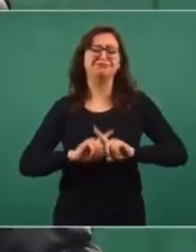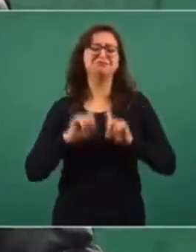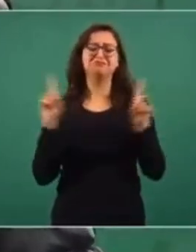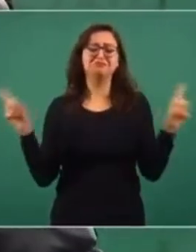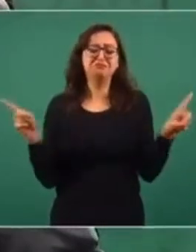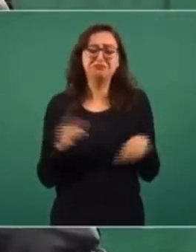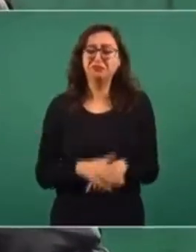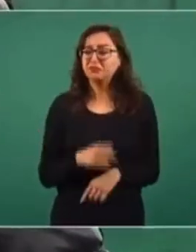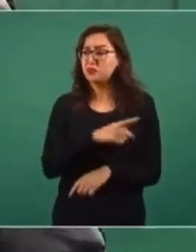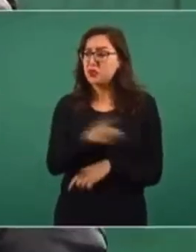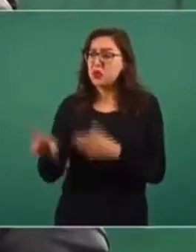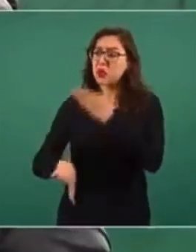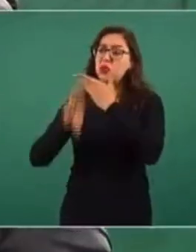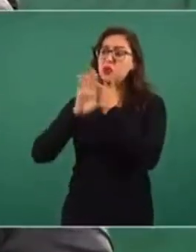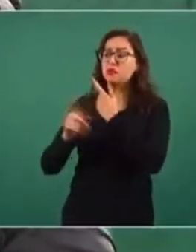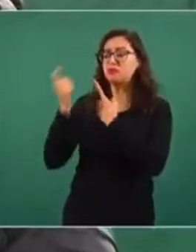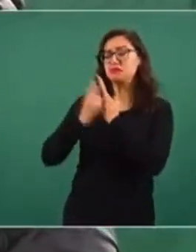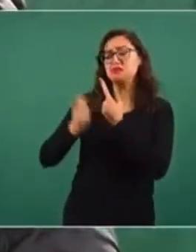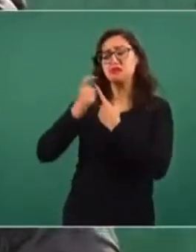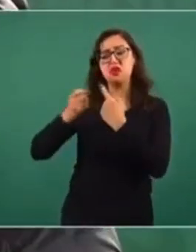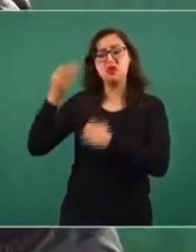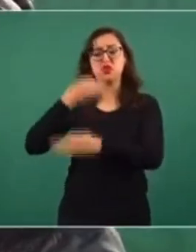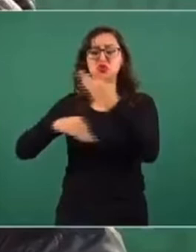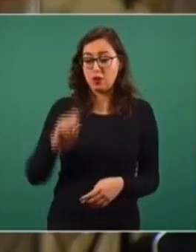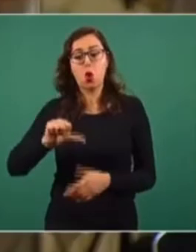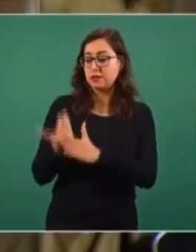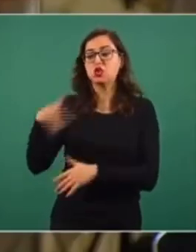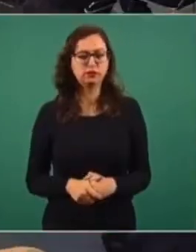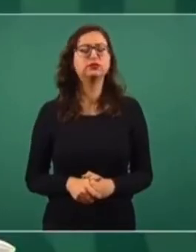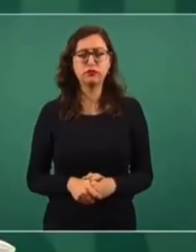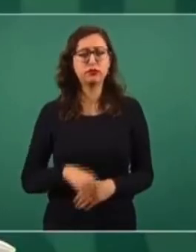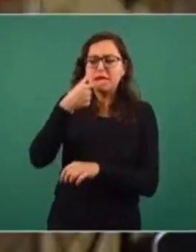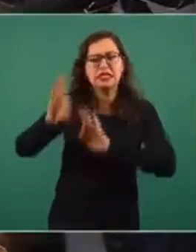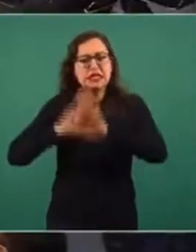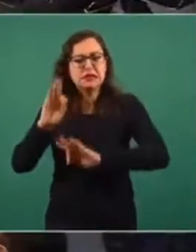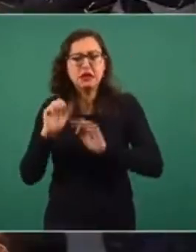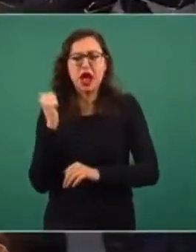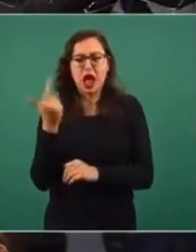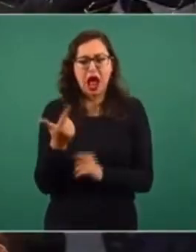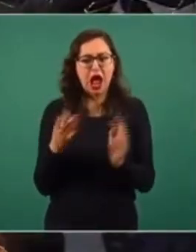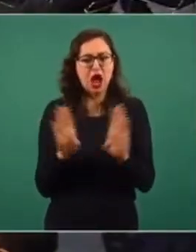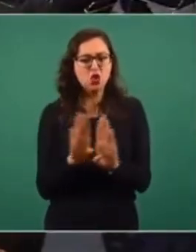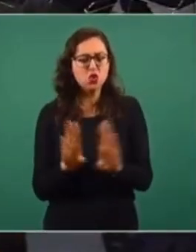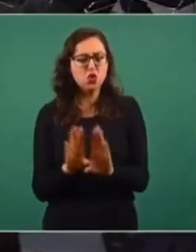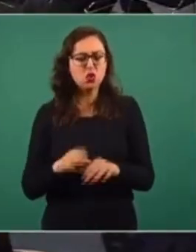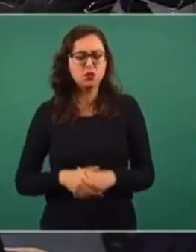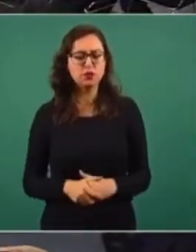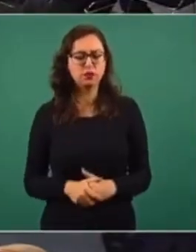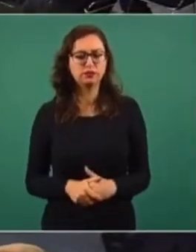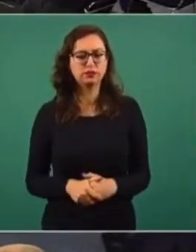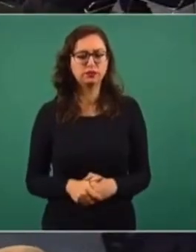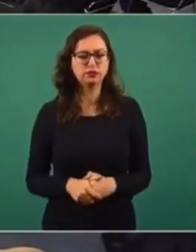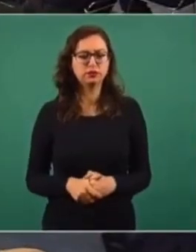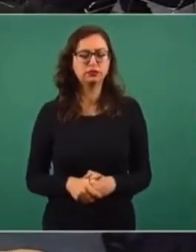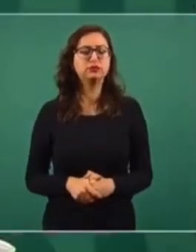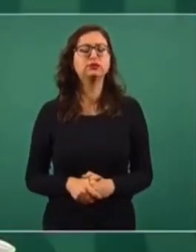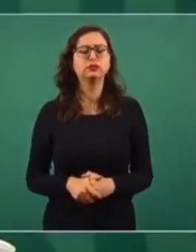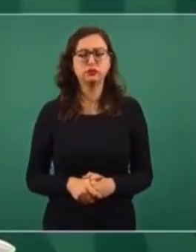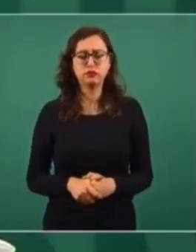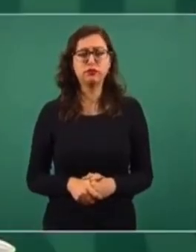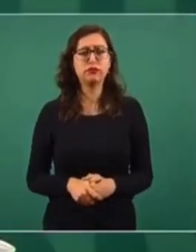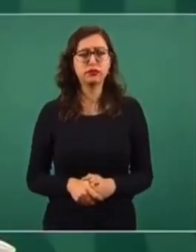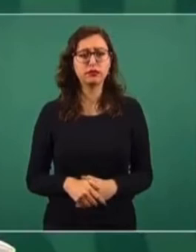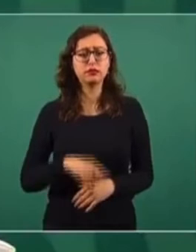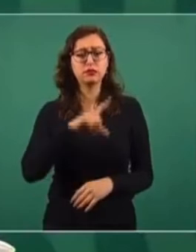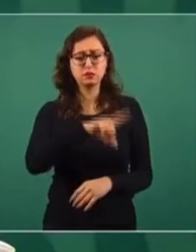libertad de expresión. Como dice el presidente, no hay censura. Pues está muy bien, está muy